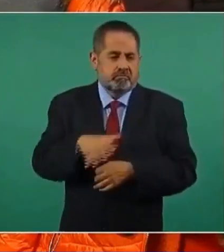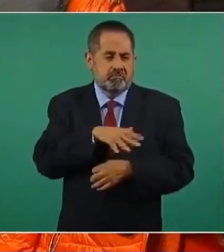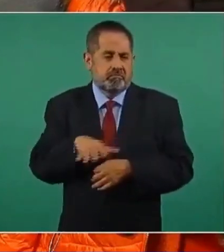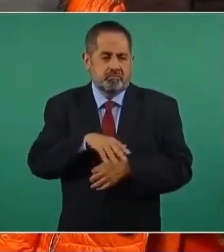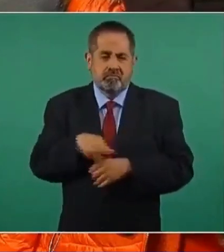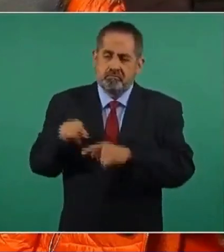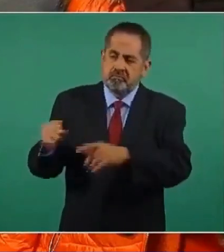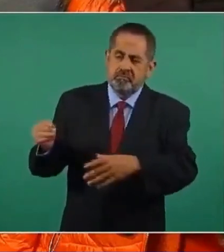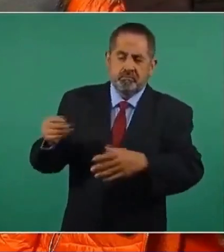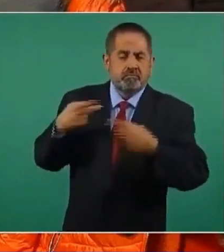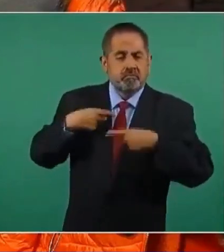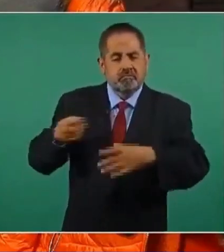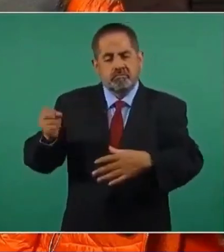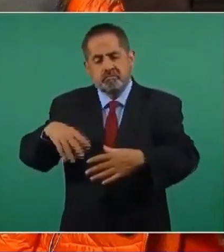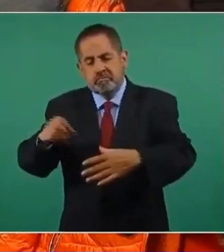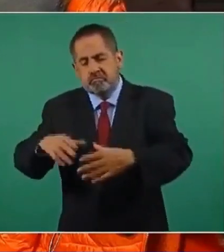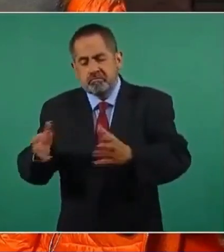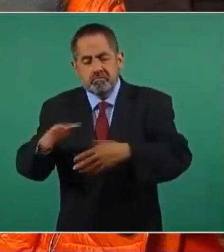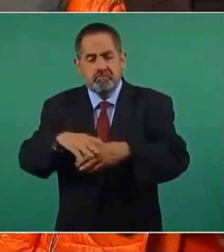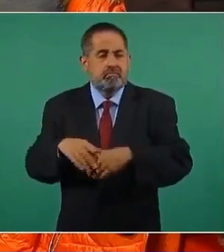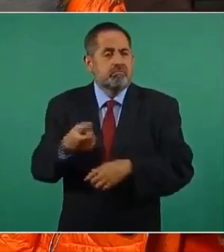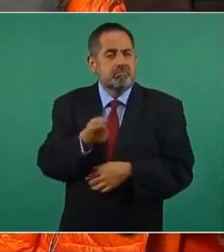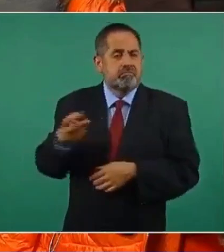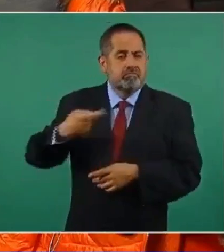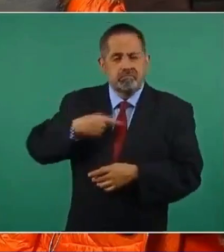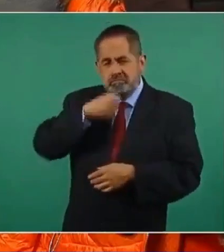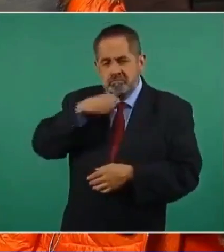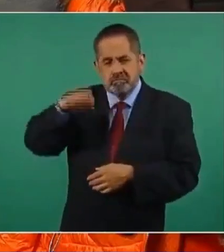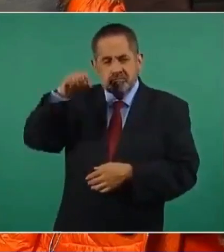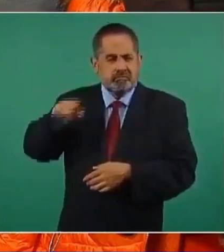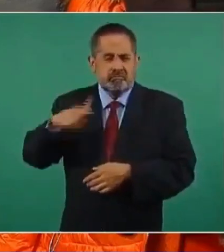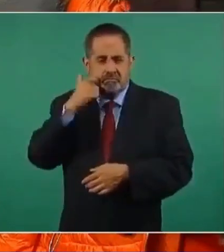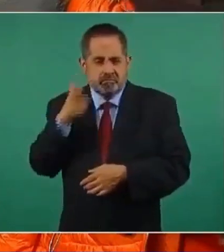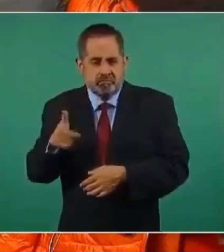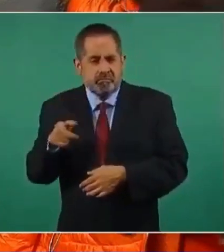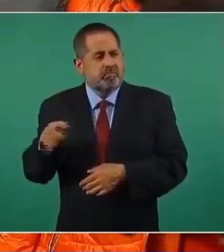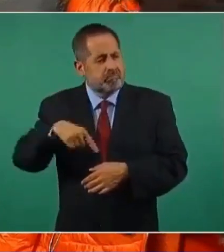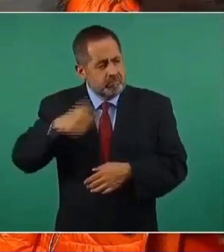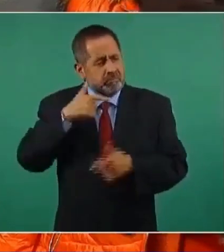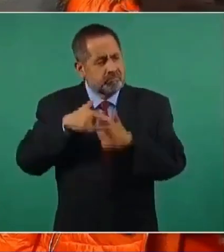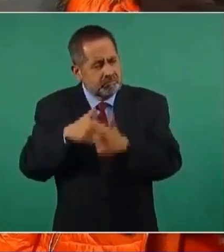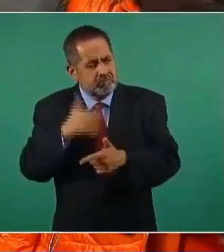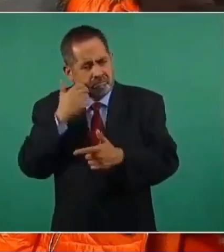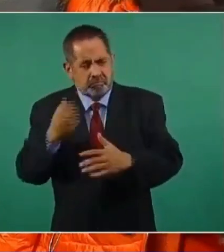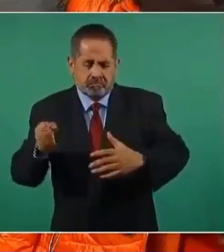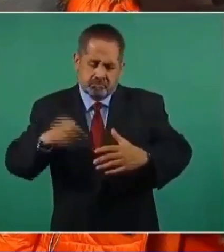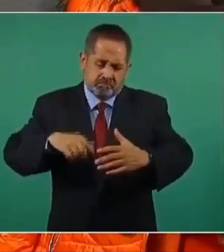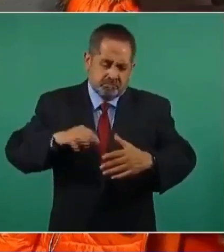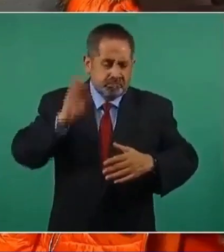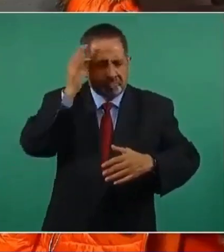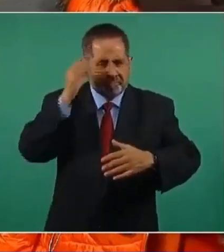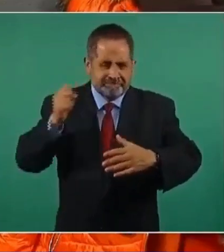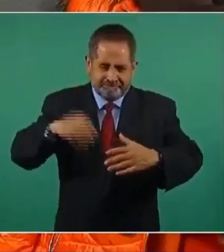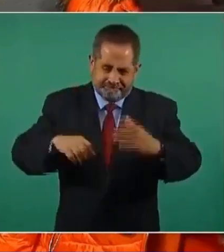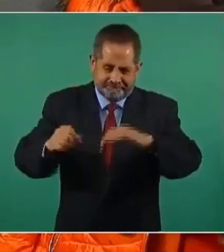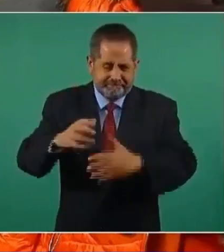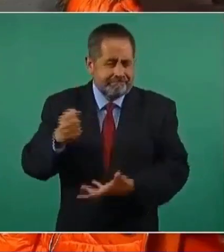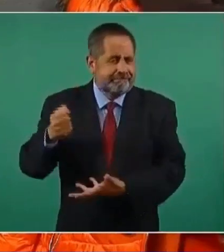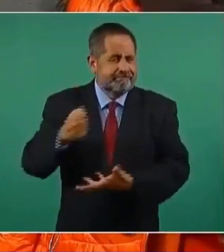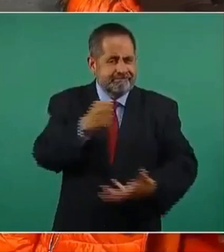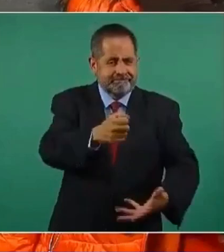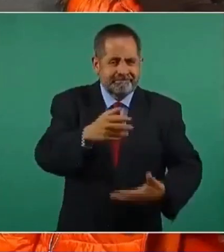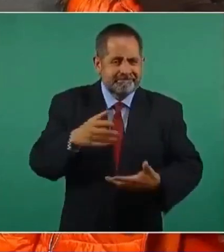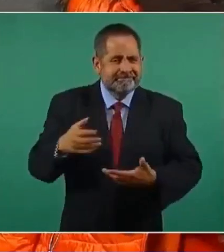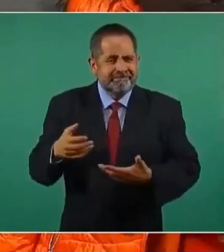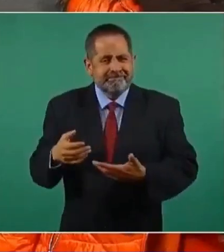empaquen más. habido algunas manifestaciones de los adultos mayores que quieren seguir trabajando, empacando las cosas. ¿Usted qué